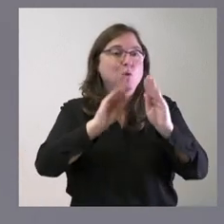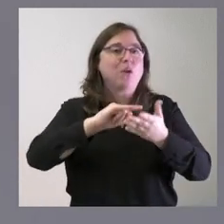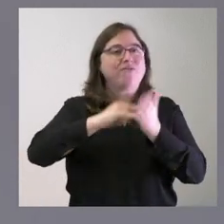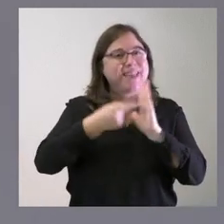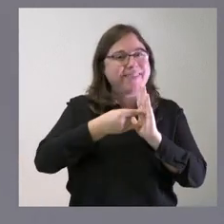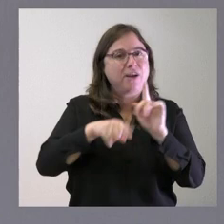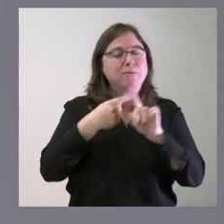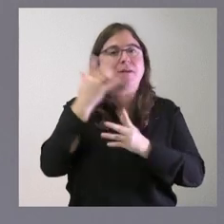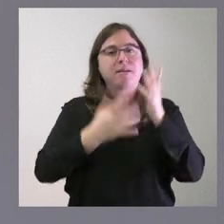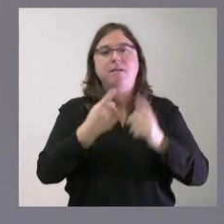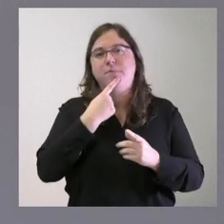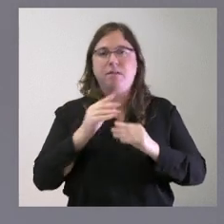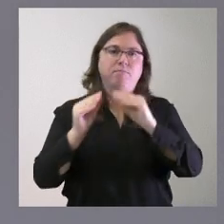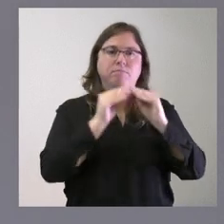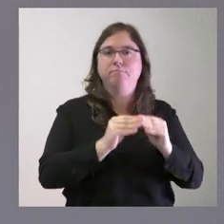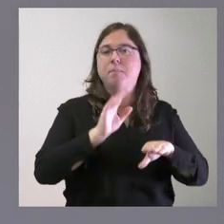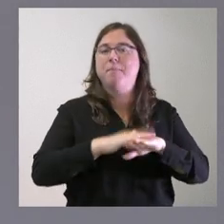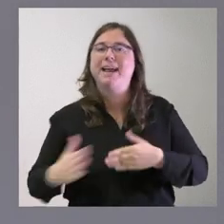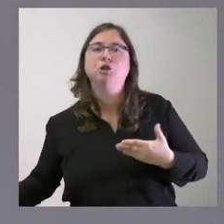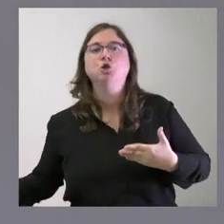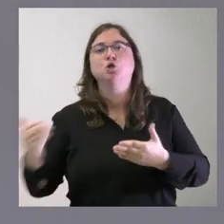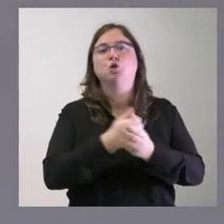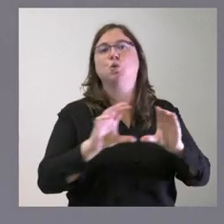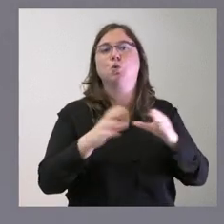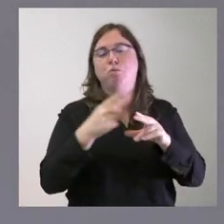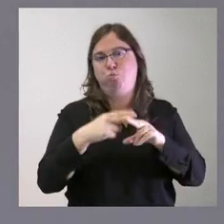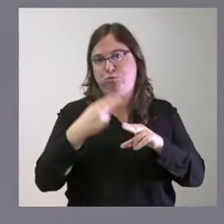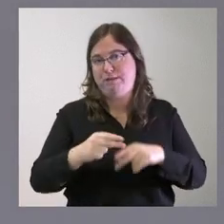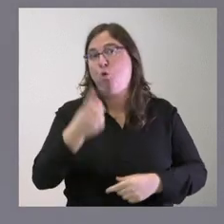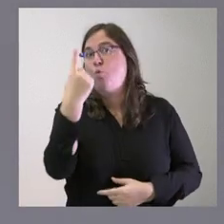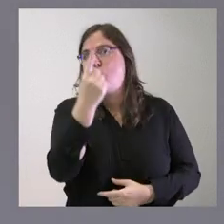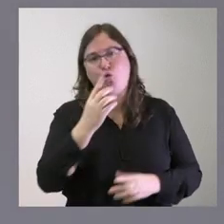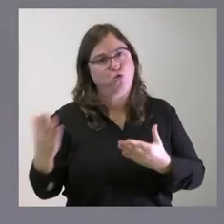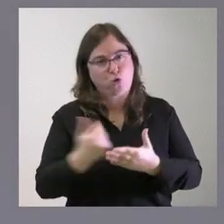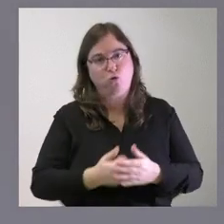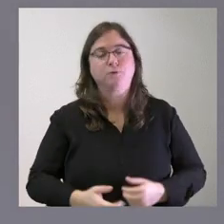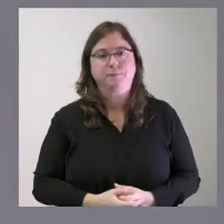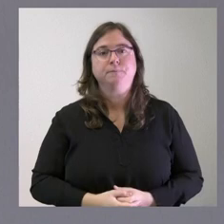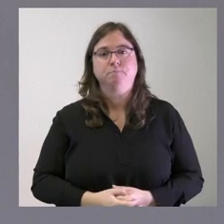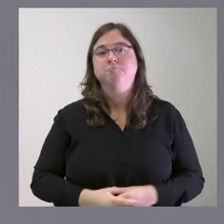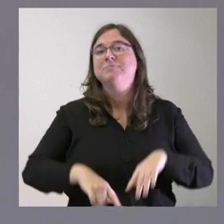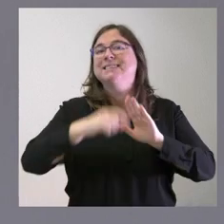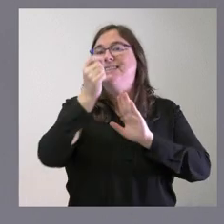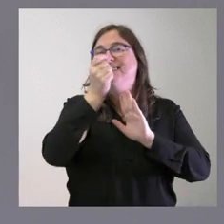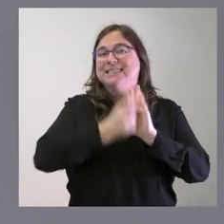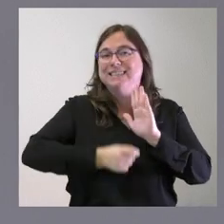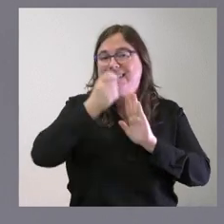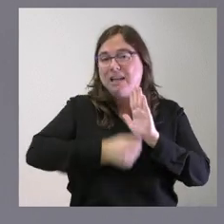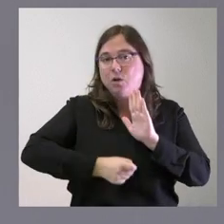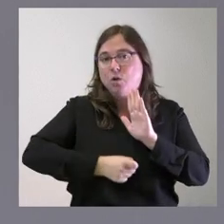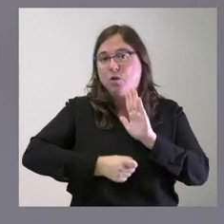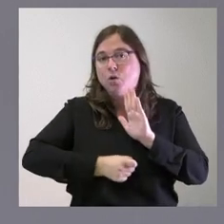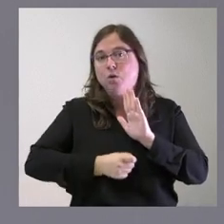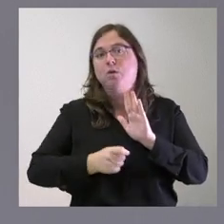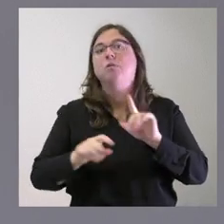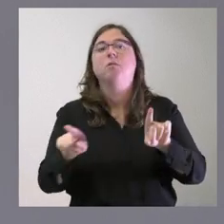además con carácter homogéneo entiendo yo para todos los partidos políticos no solamente para uno este es un criterio que para ese centro se va a aplicar